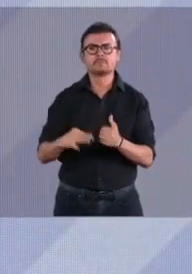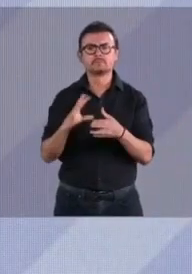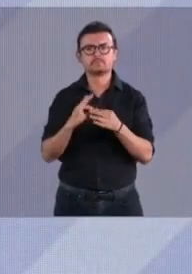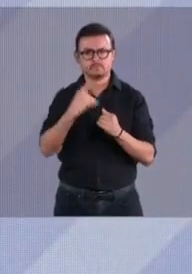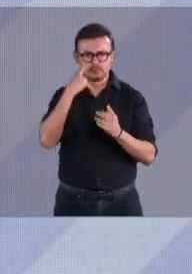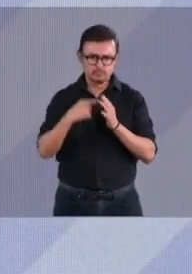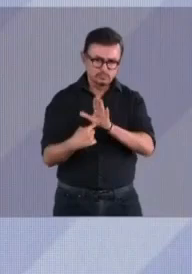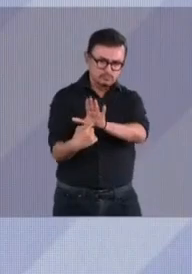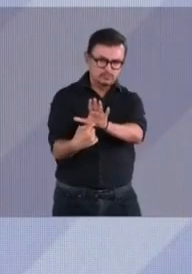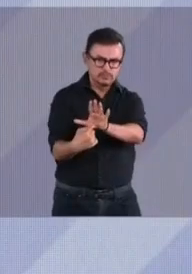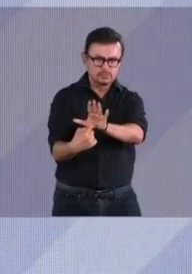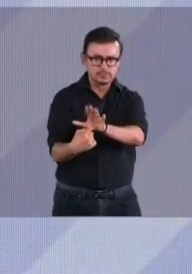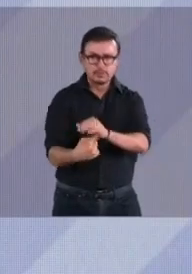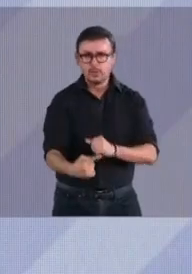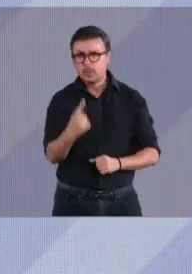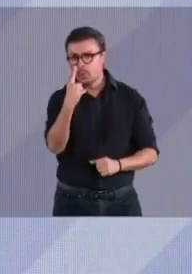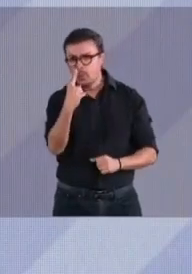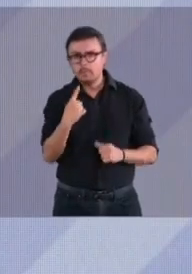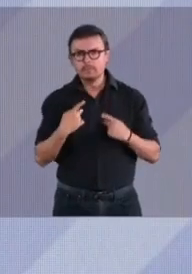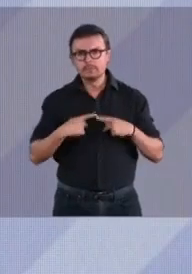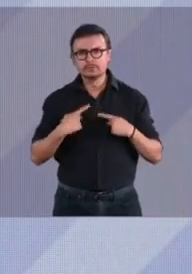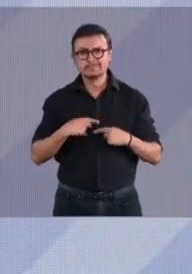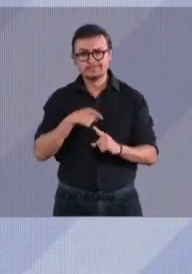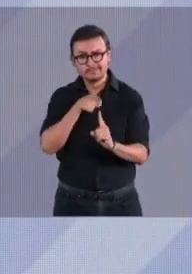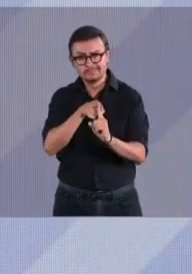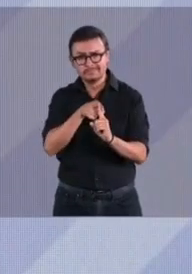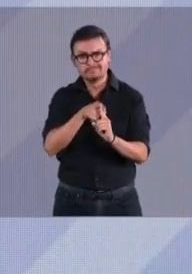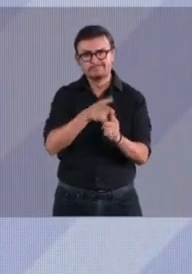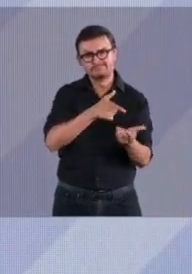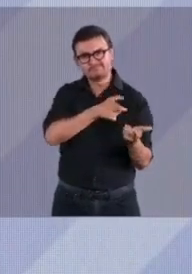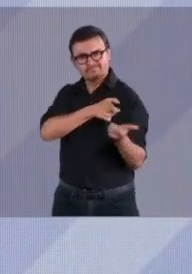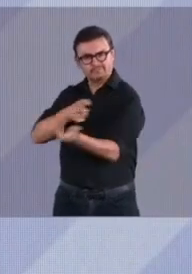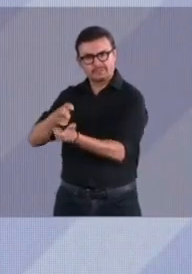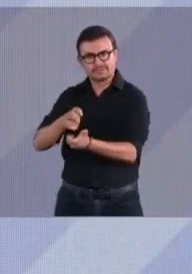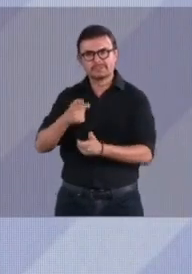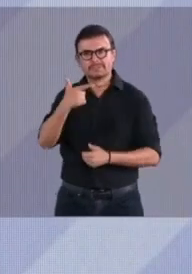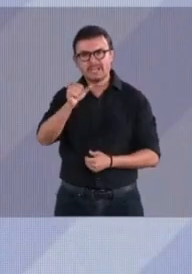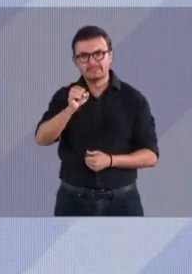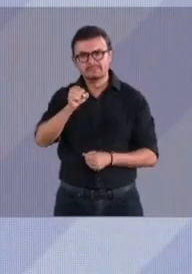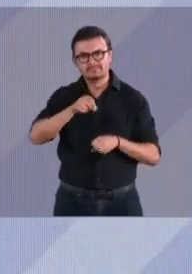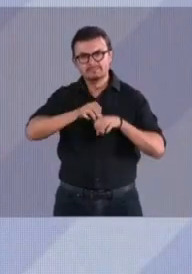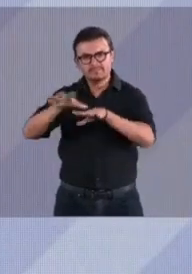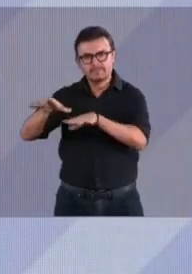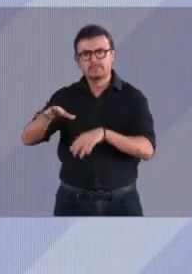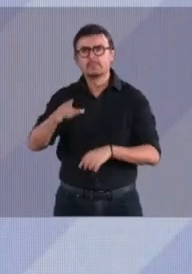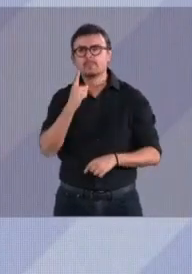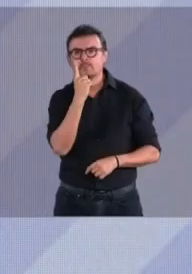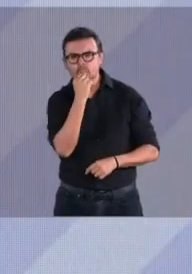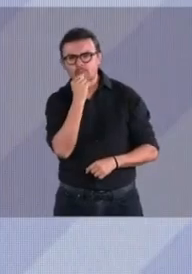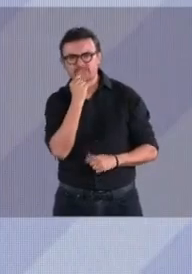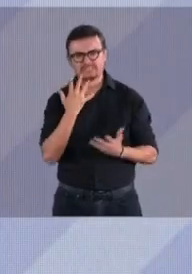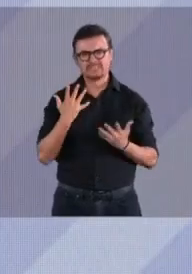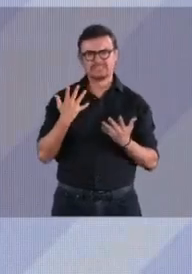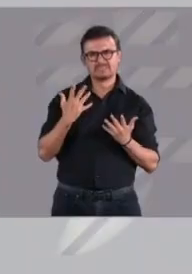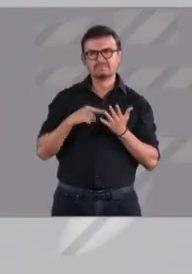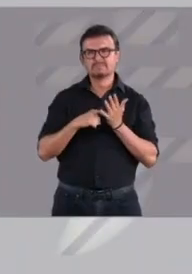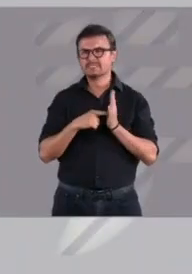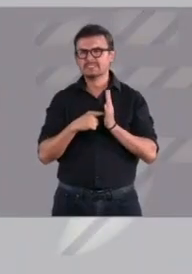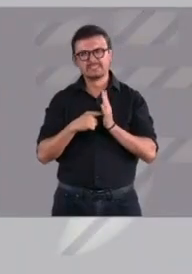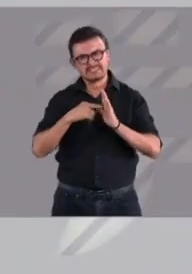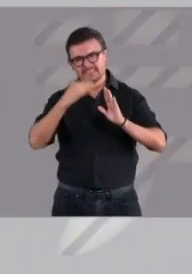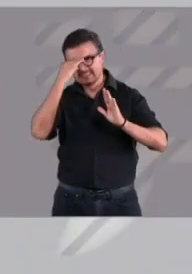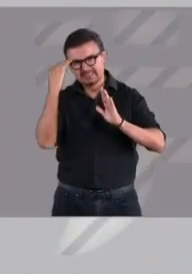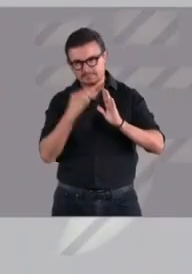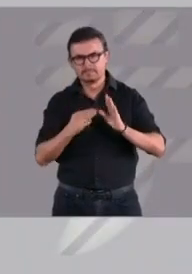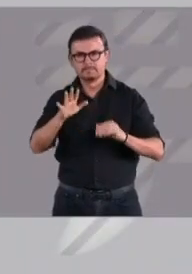única persona que haya gaseado a policías en la Ciudad de México con sanitizador. Miren, esta es la gráfica